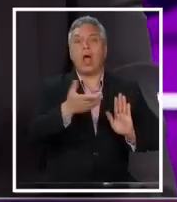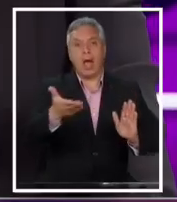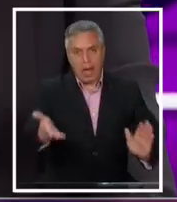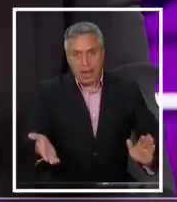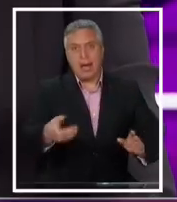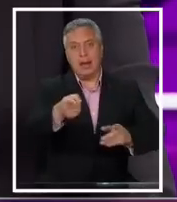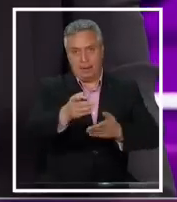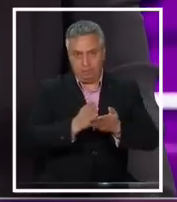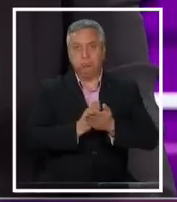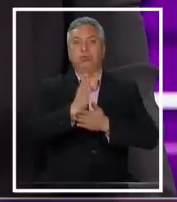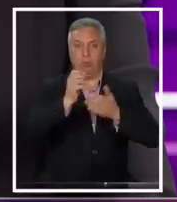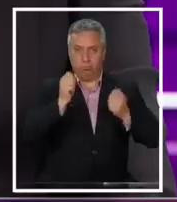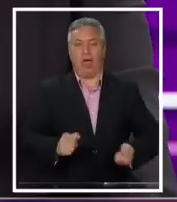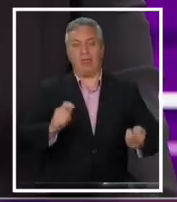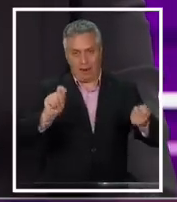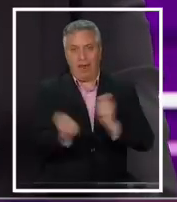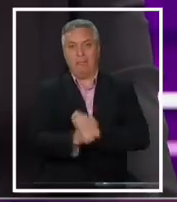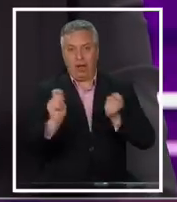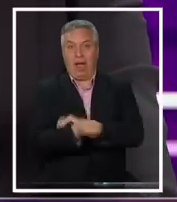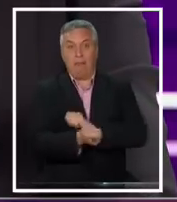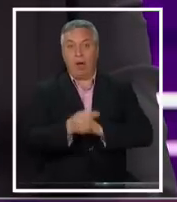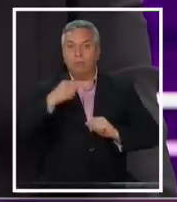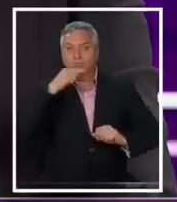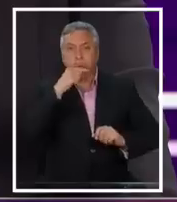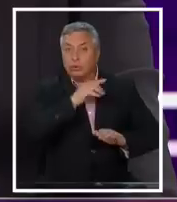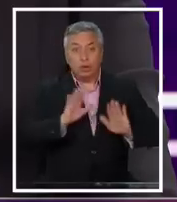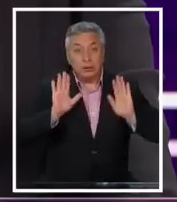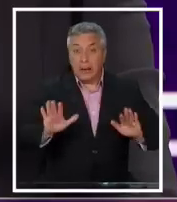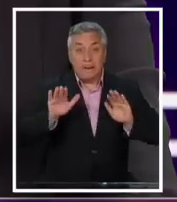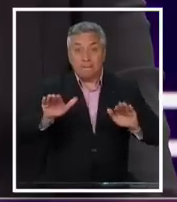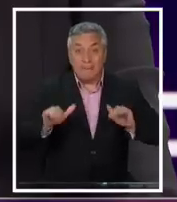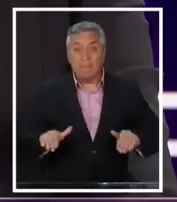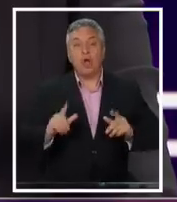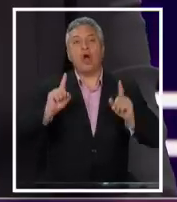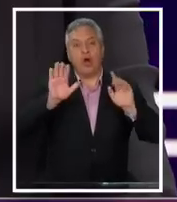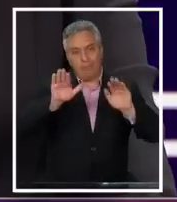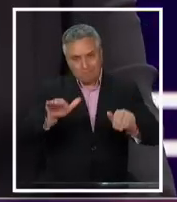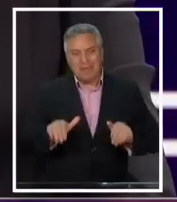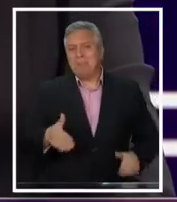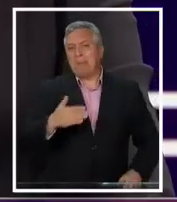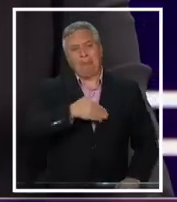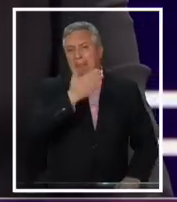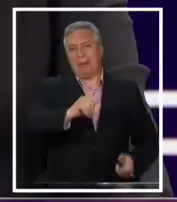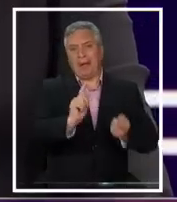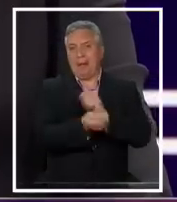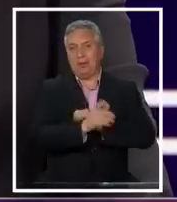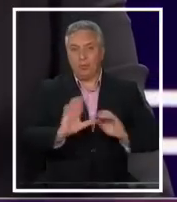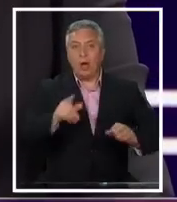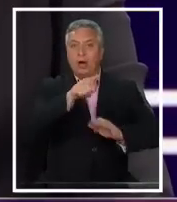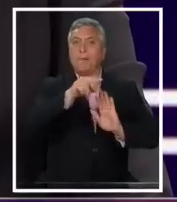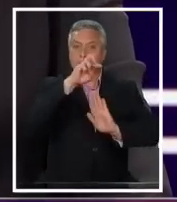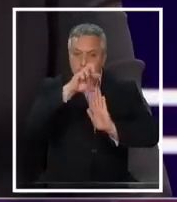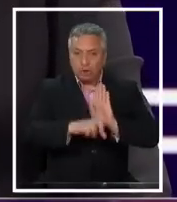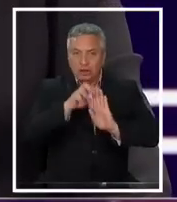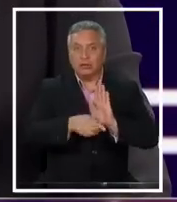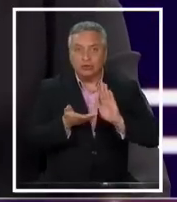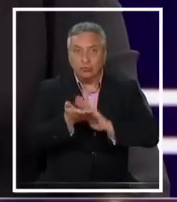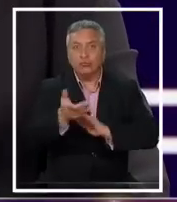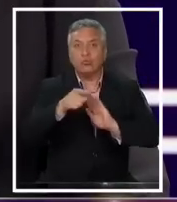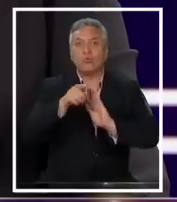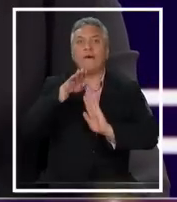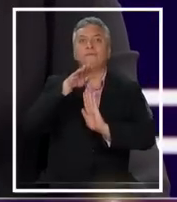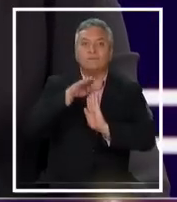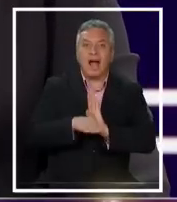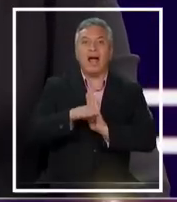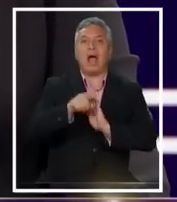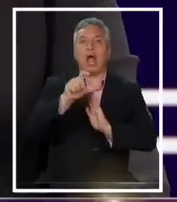poder hacer cambios. Si quedamos como estamos, volvemos a reformar. Jimena ha presentado proyectos para rebajar los quórums de